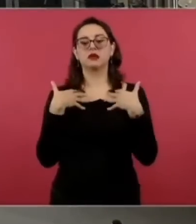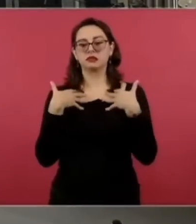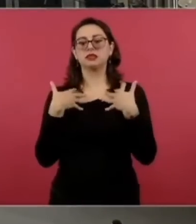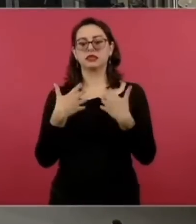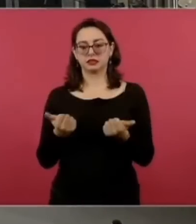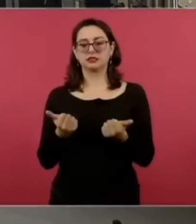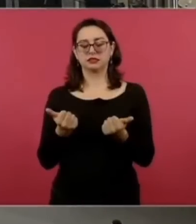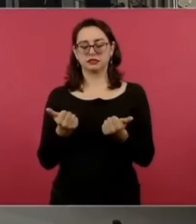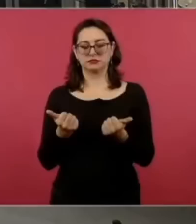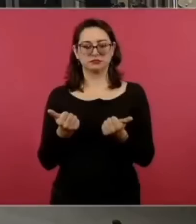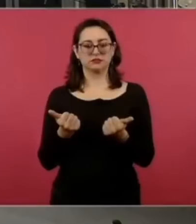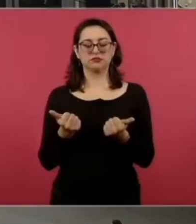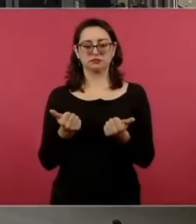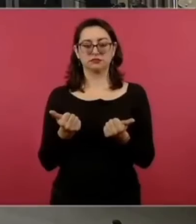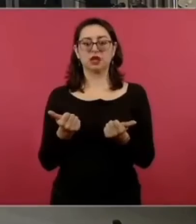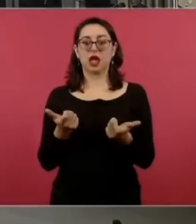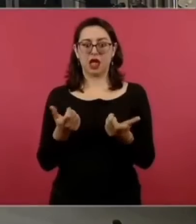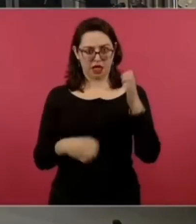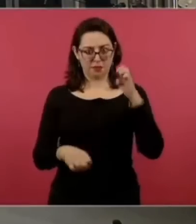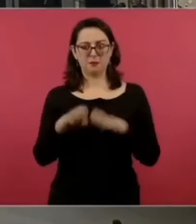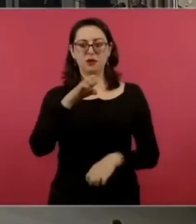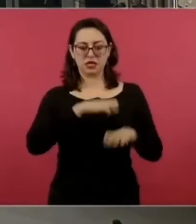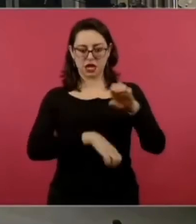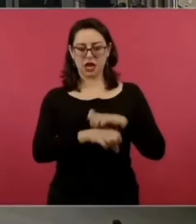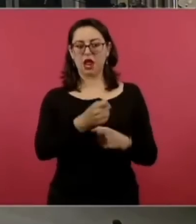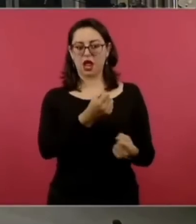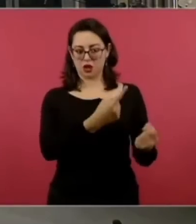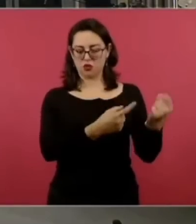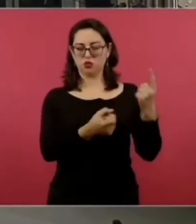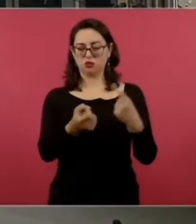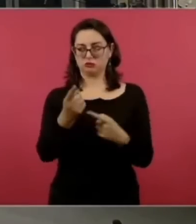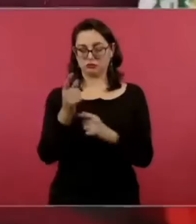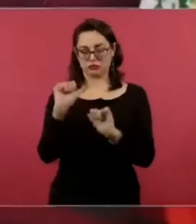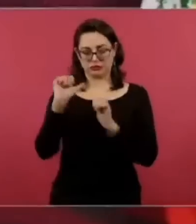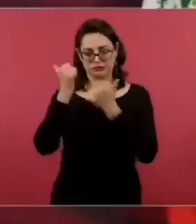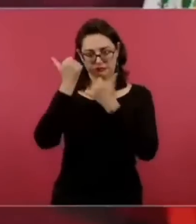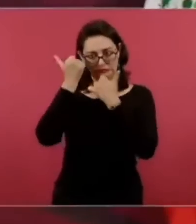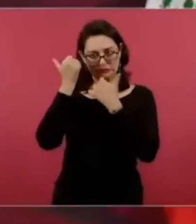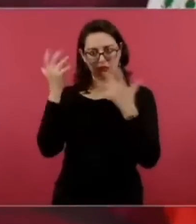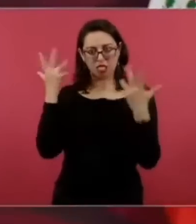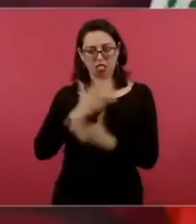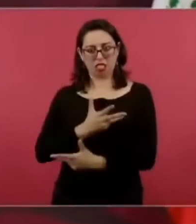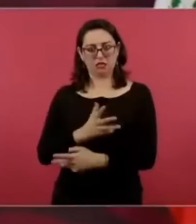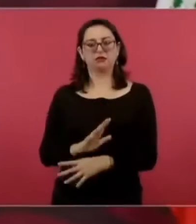como dijo ya muchos son otros tiempos esto se daba antes